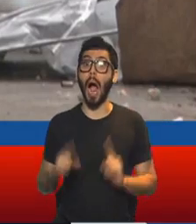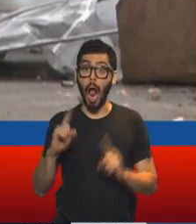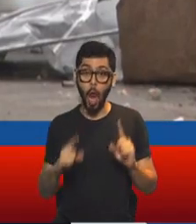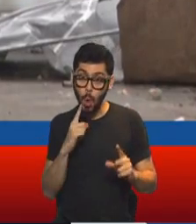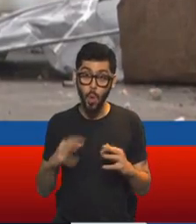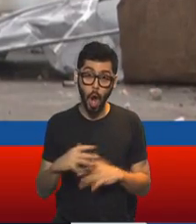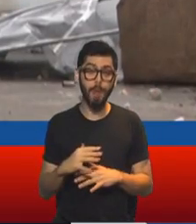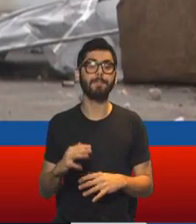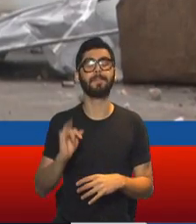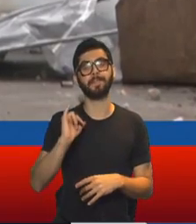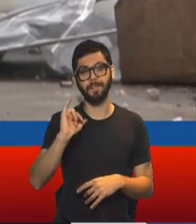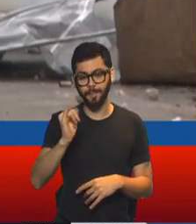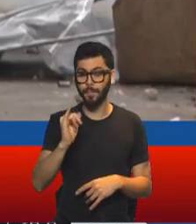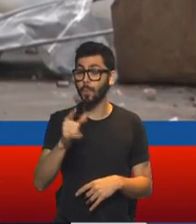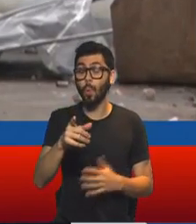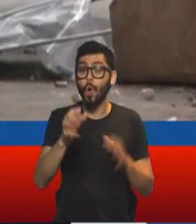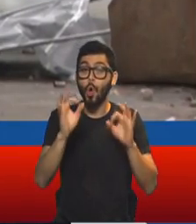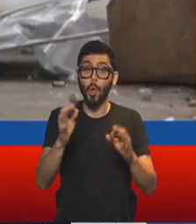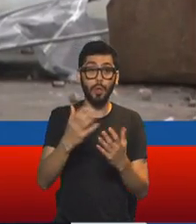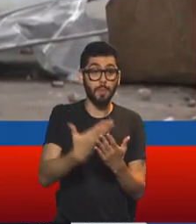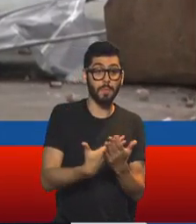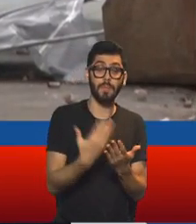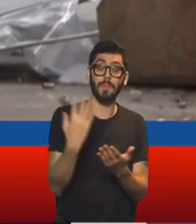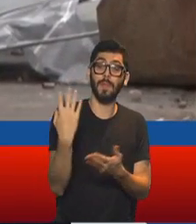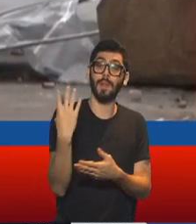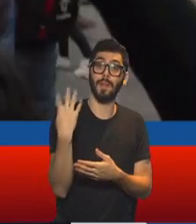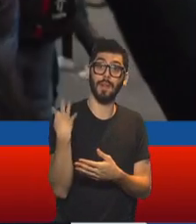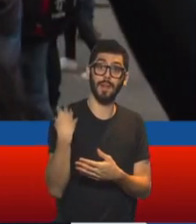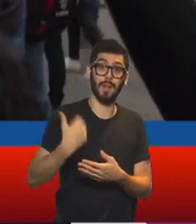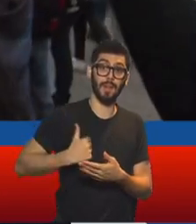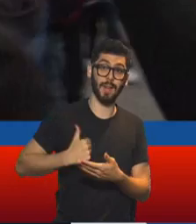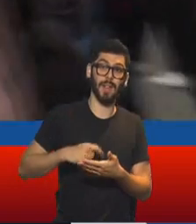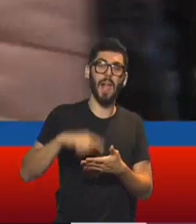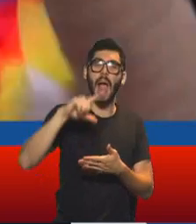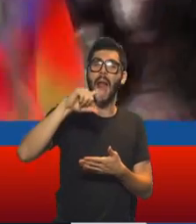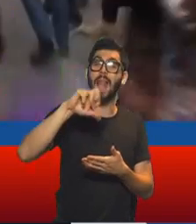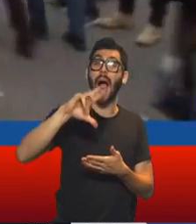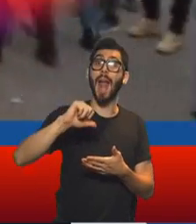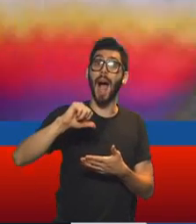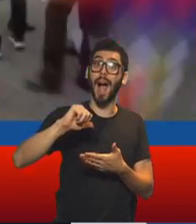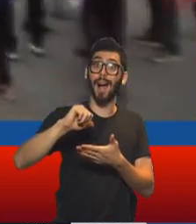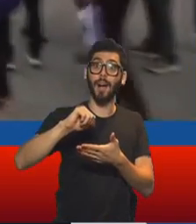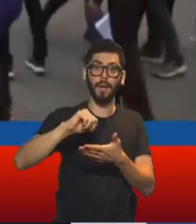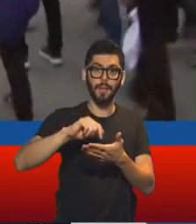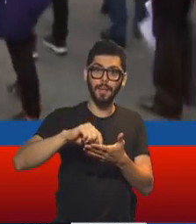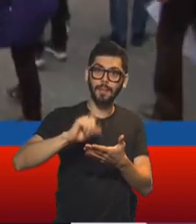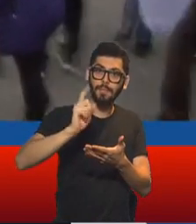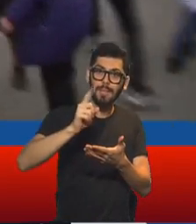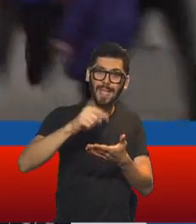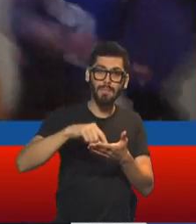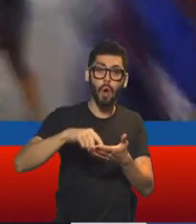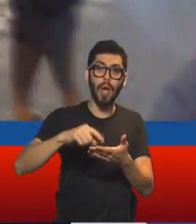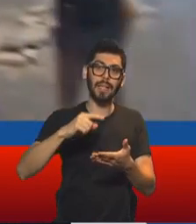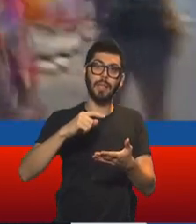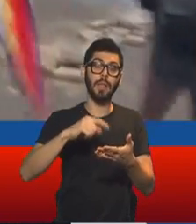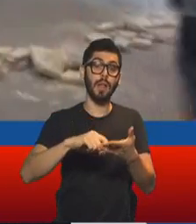Bueno, fíjate que justamente este mismo comandante de la Fuerza Aérea, Terceros Largas, fue quien en su momento también buscó entorpecer